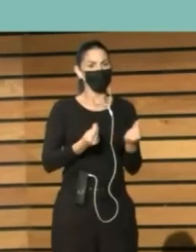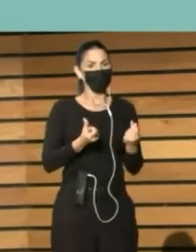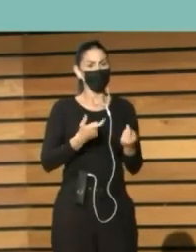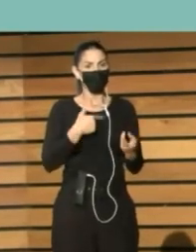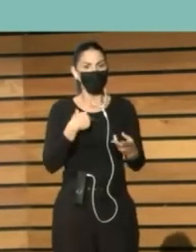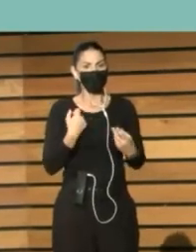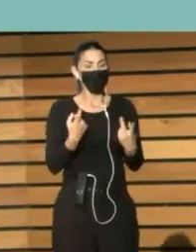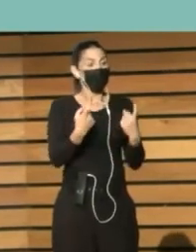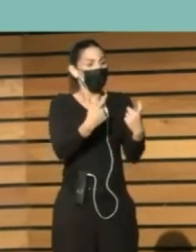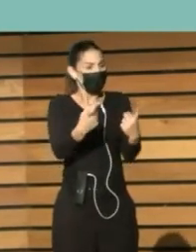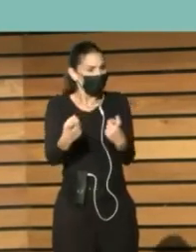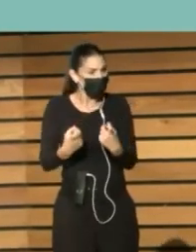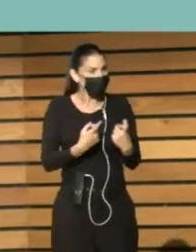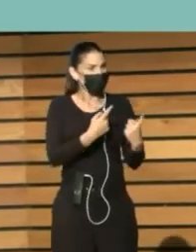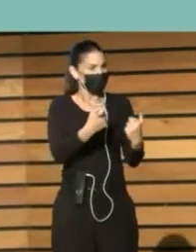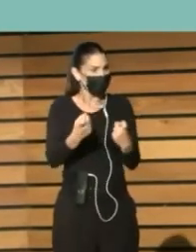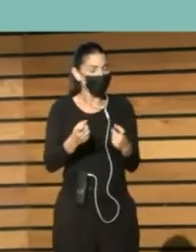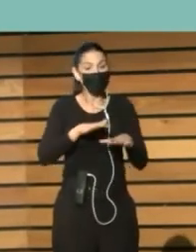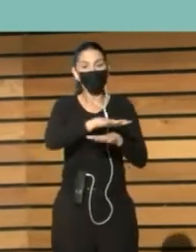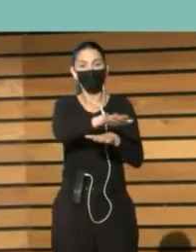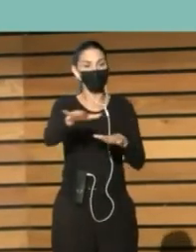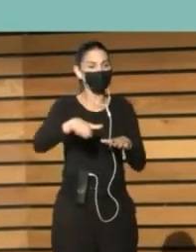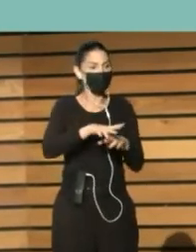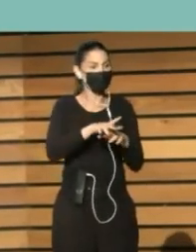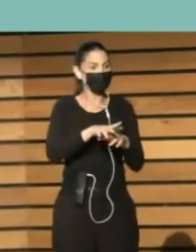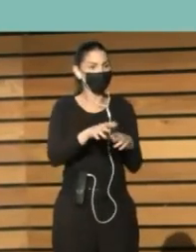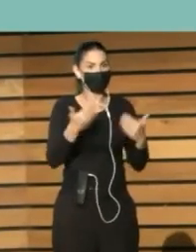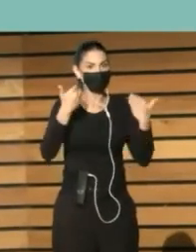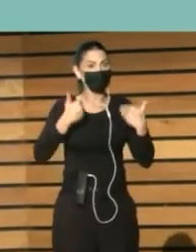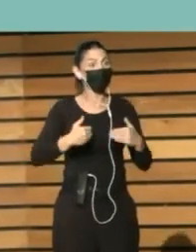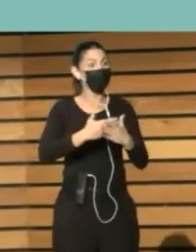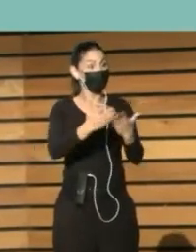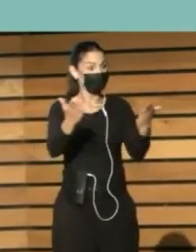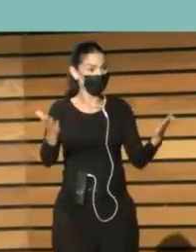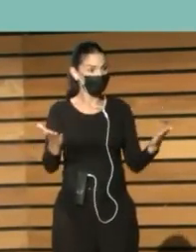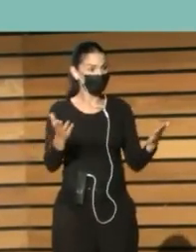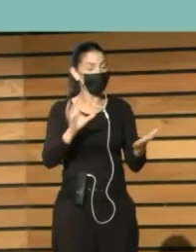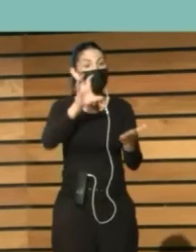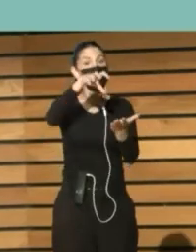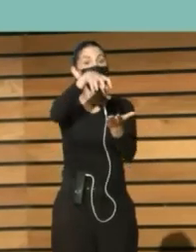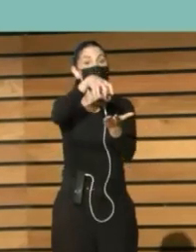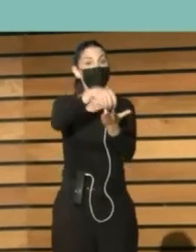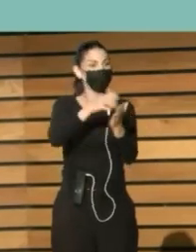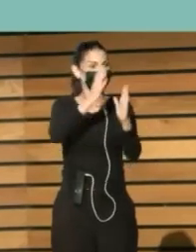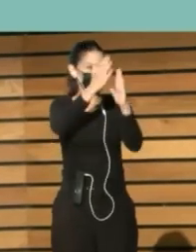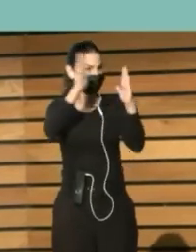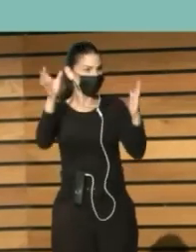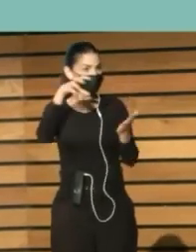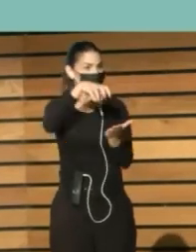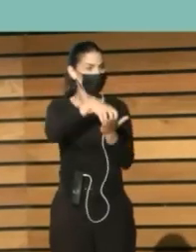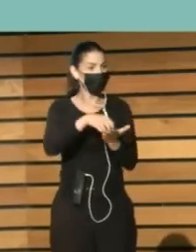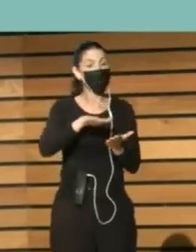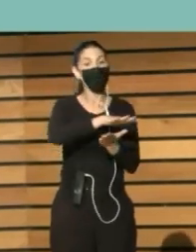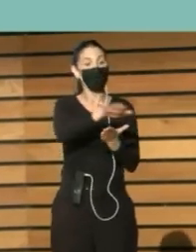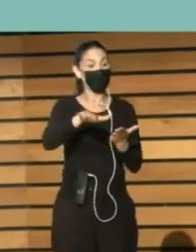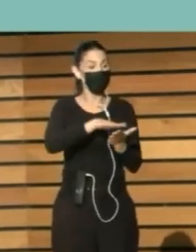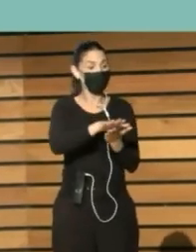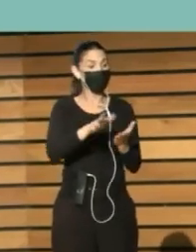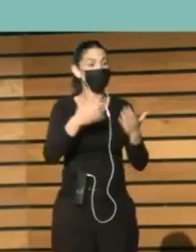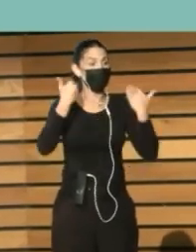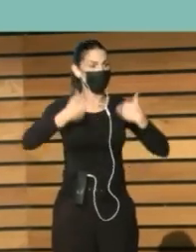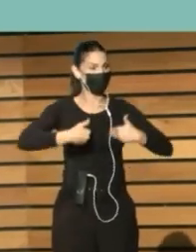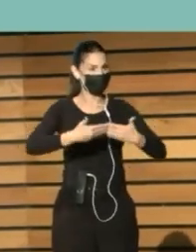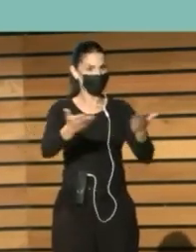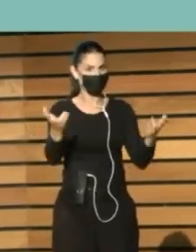De espacios físicos De encuentro Y de la biblioteca Como un espacio De encuentro físico Y